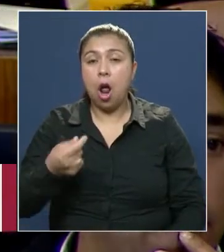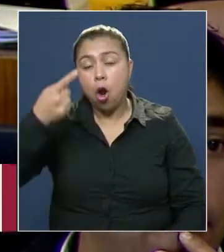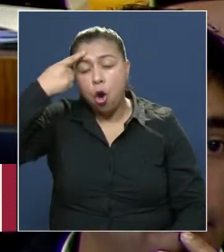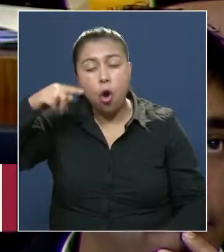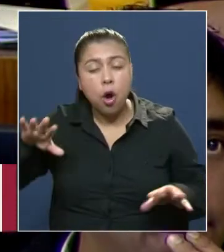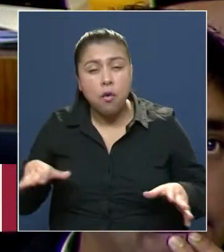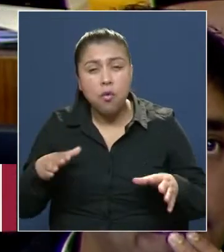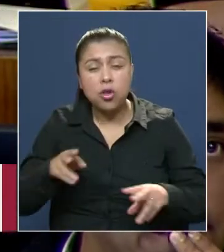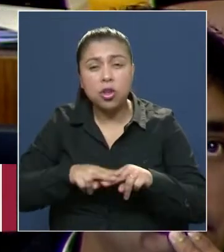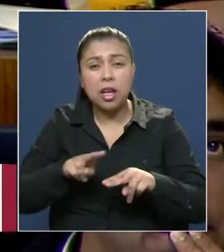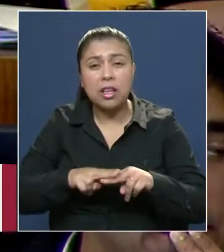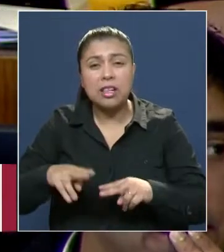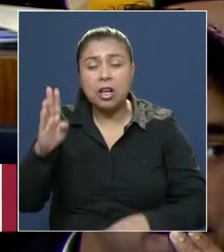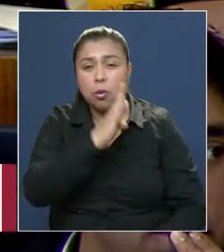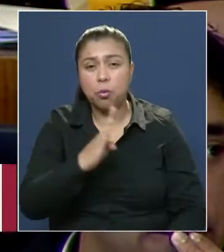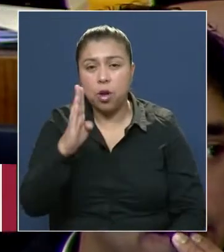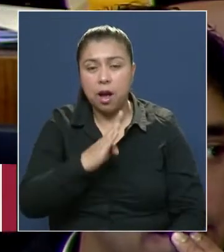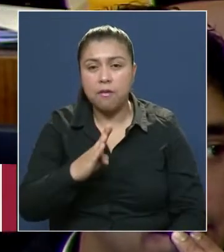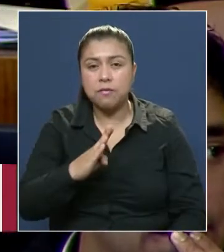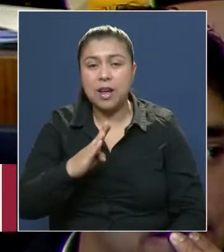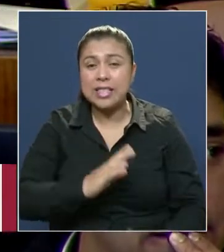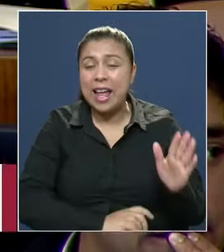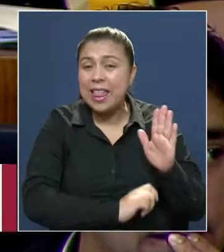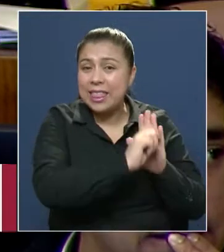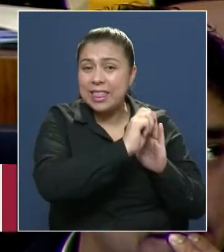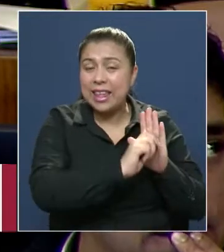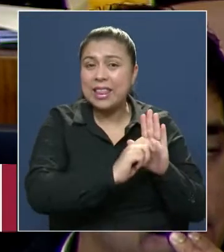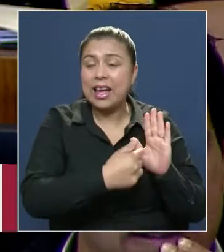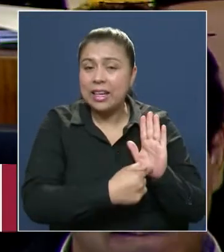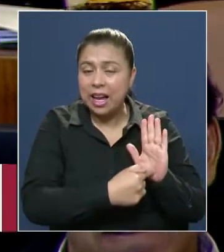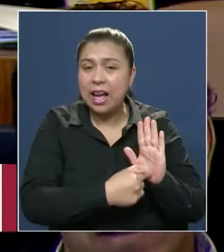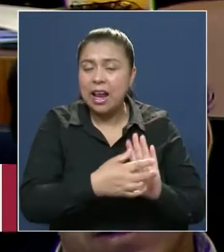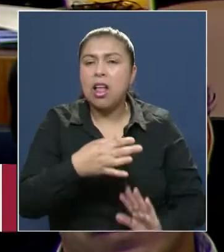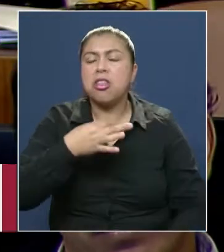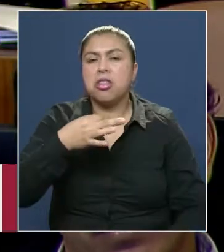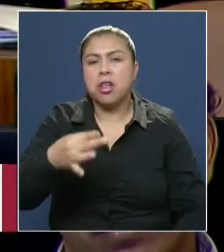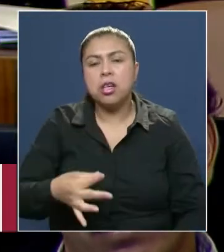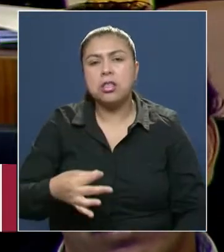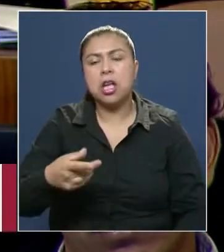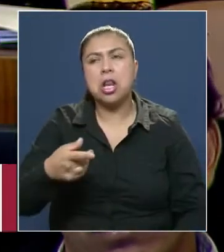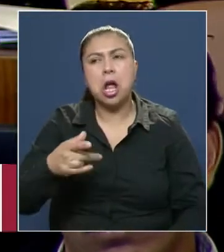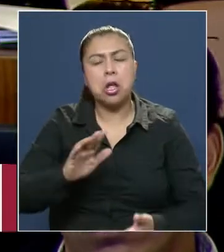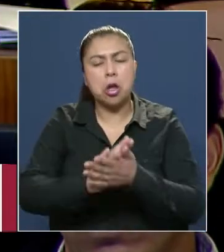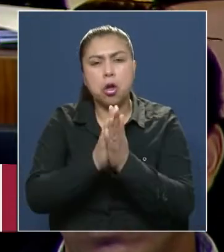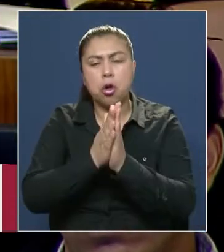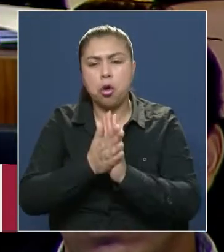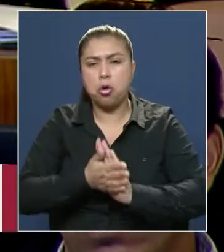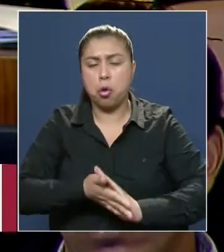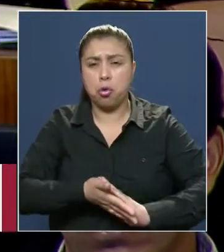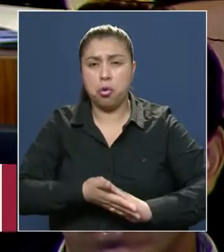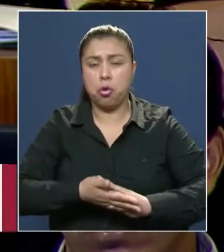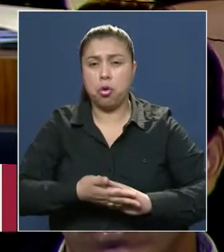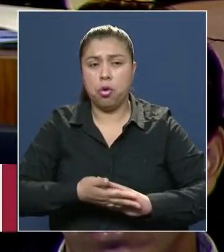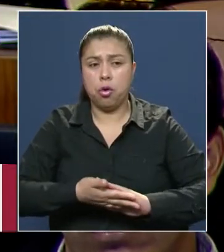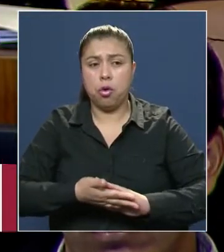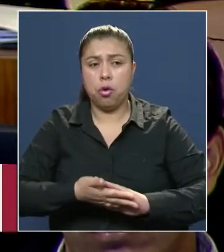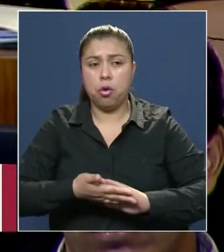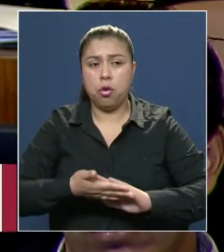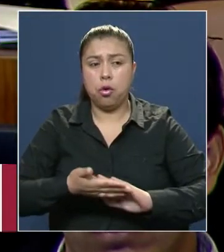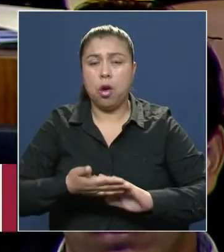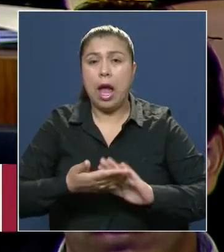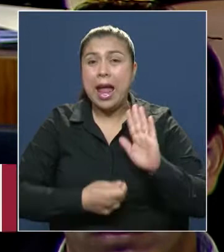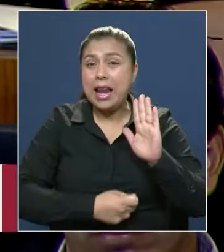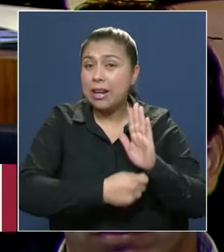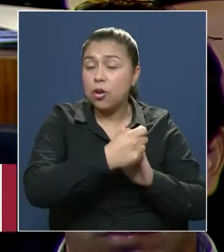nivel de base. Y destacar, y creo que se merecen todo nuestro reconocimiento, por ejemplo, a los